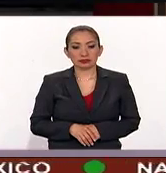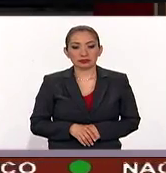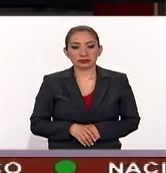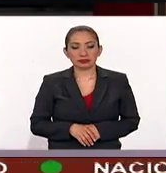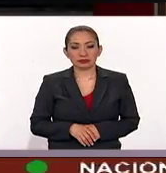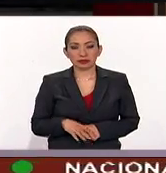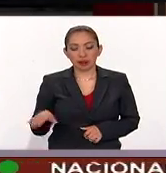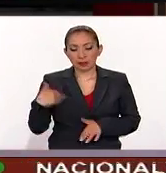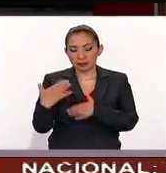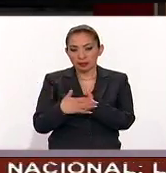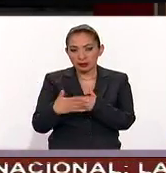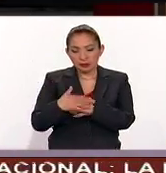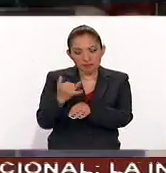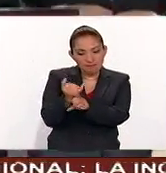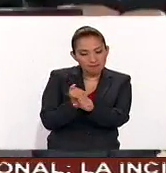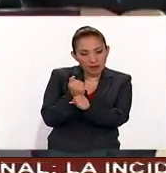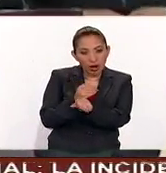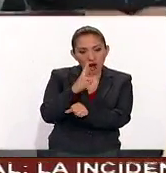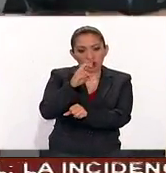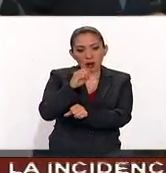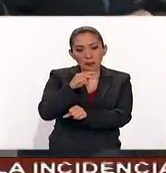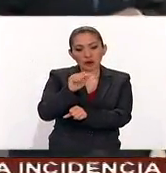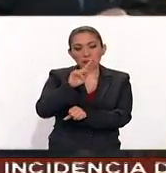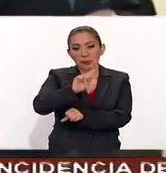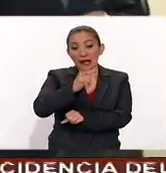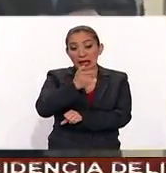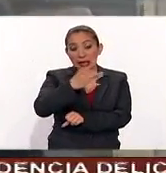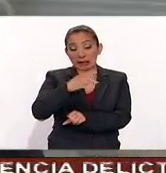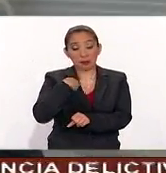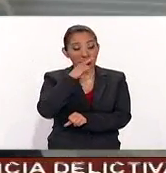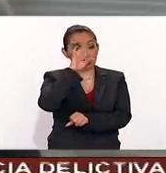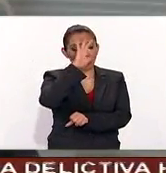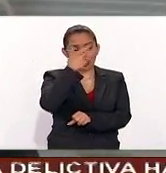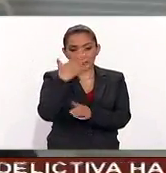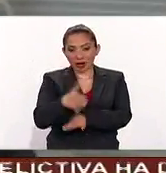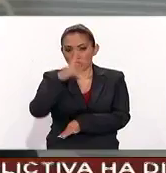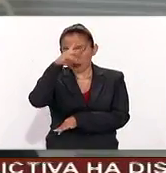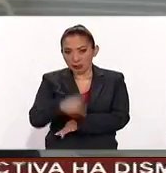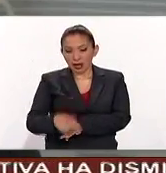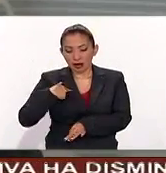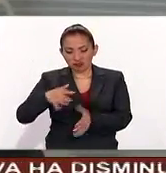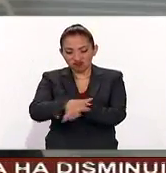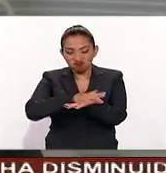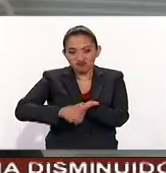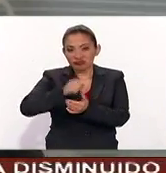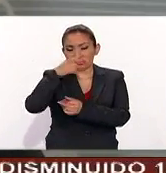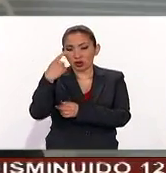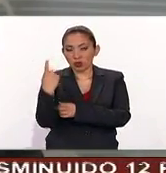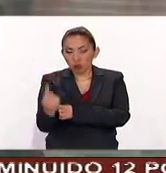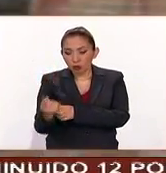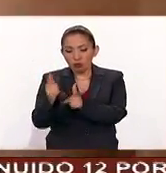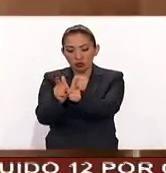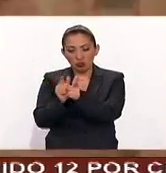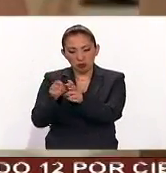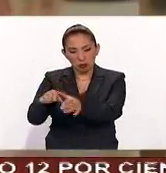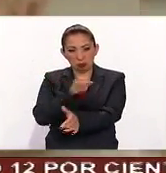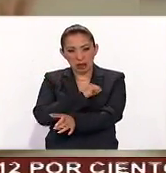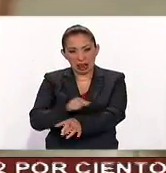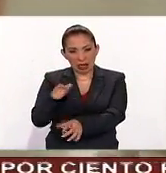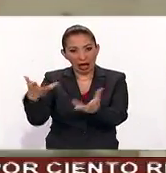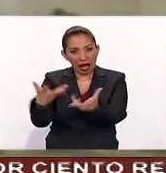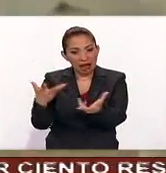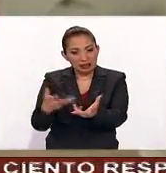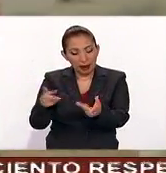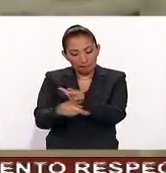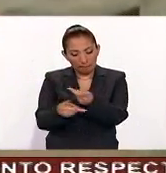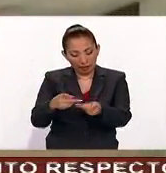En el marco de la operación Rombos, la PGR, la Policía Federal y el Banco de México desarticularon a una organización criminal dedicada